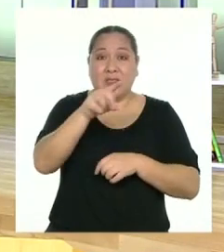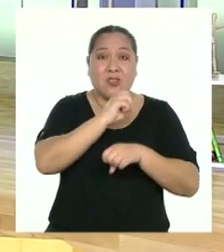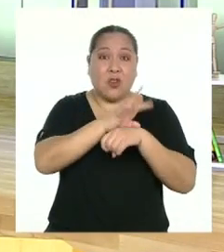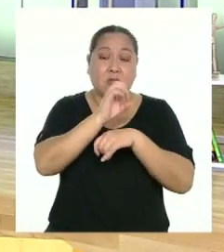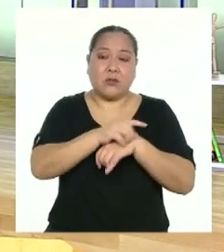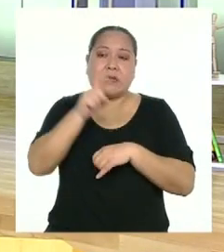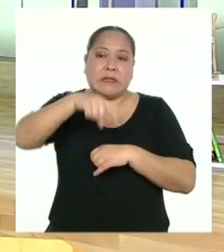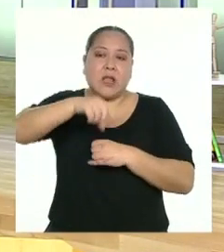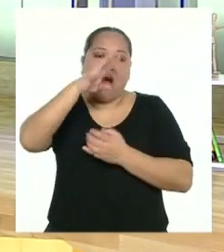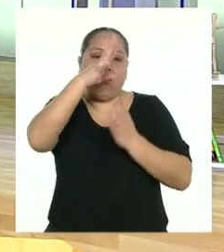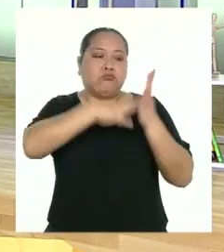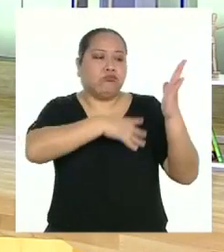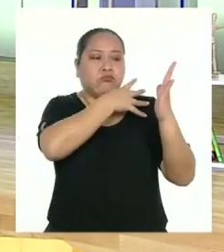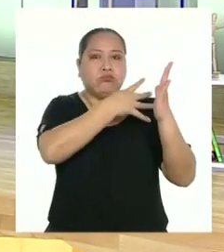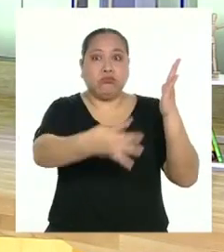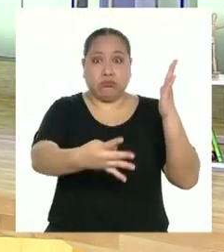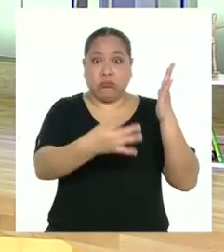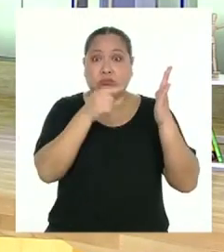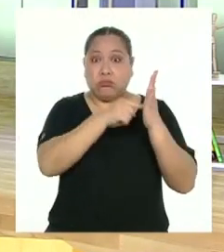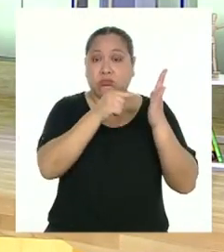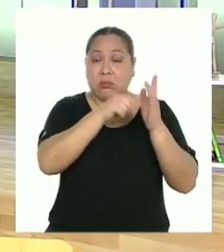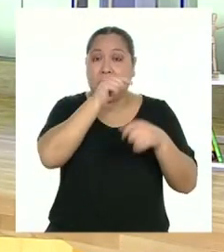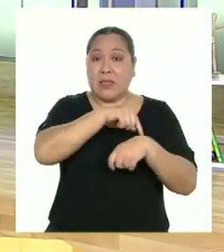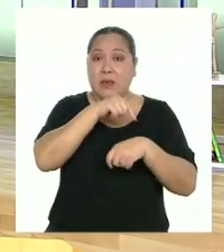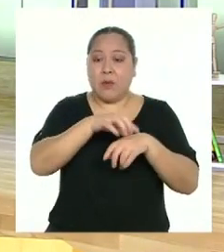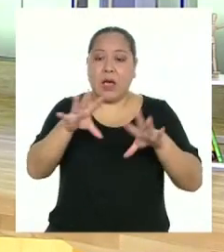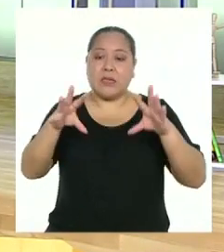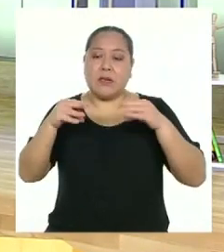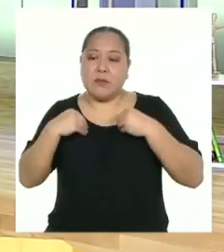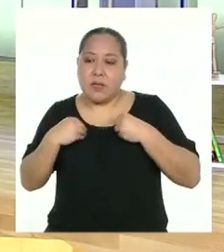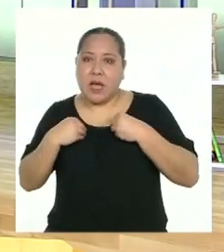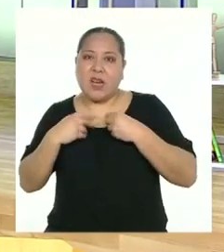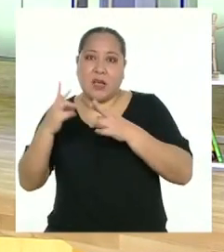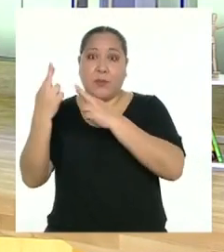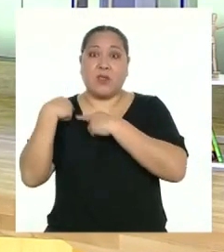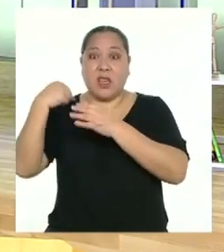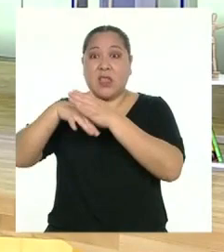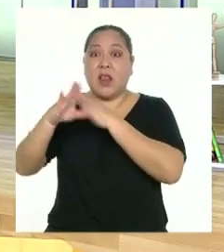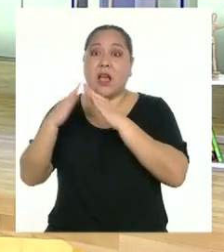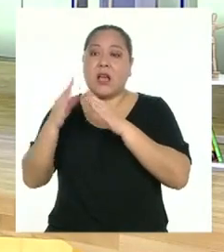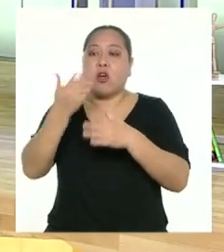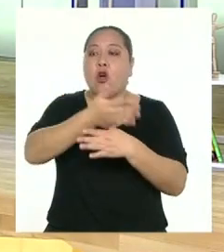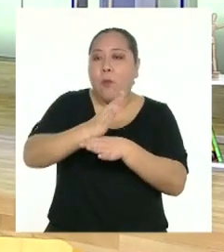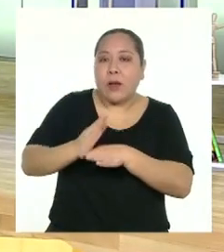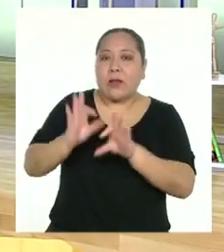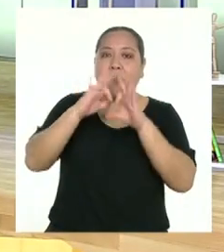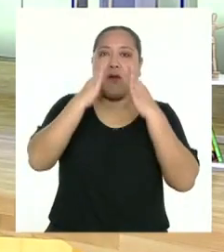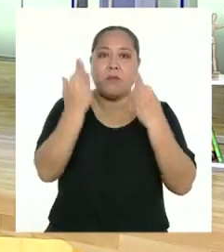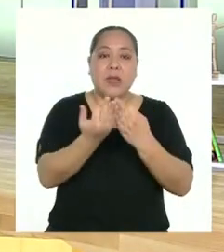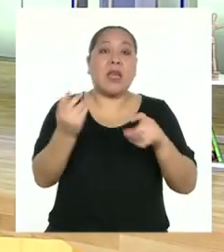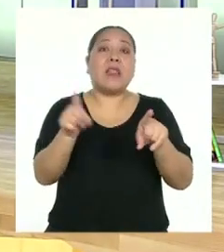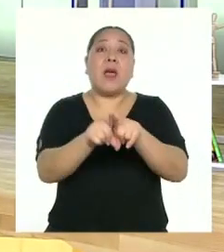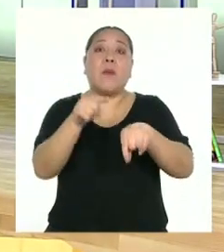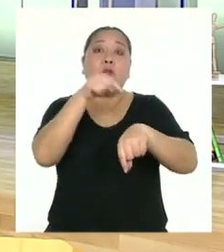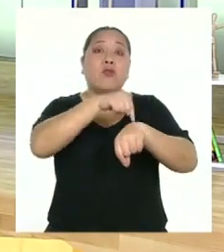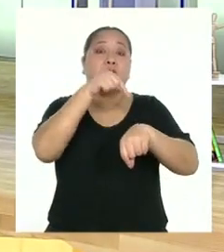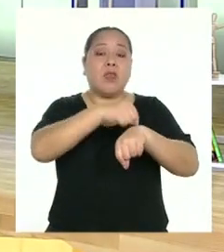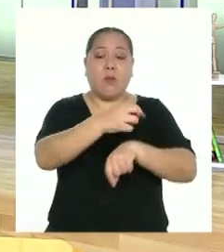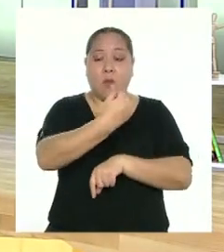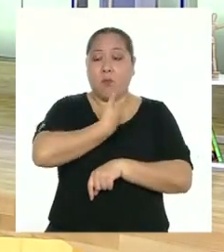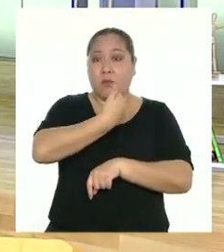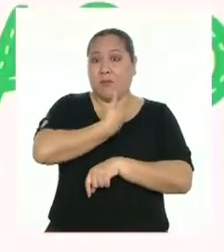nuestro tiempo para asumir tareas de la casa, para compartir en familia y también dejar un tiempo prudente para tener un espacio